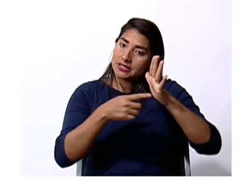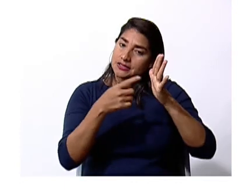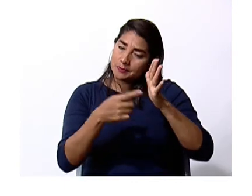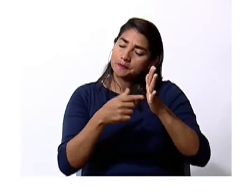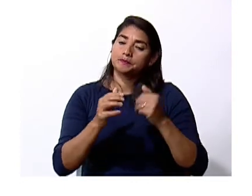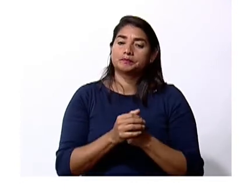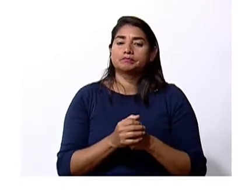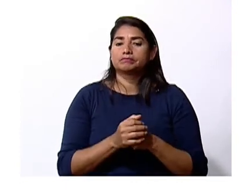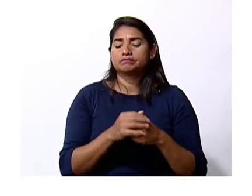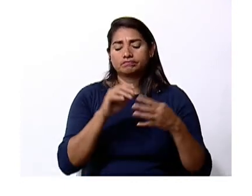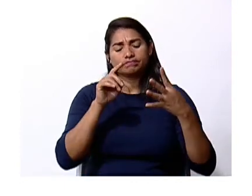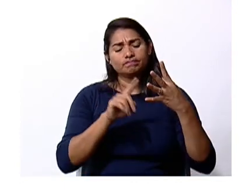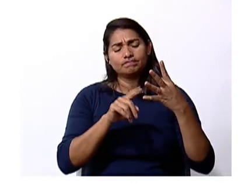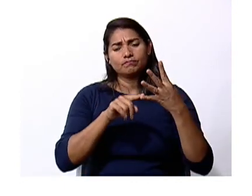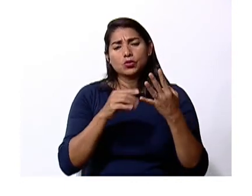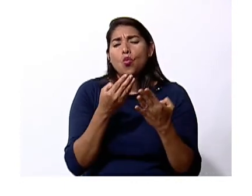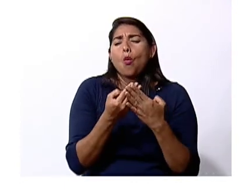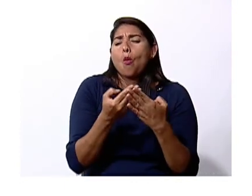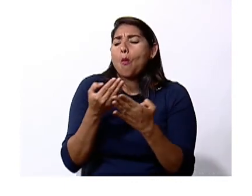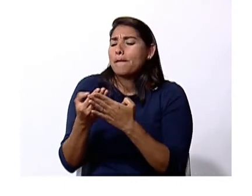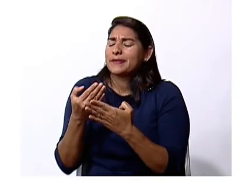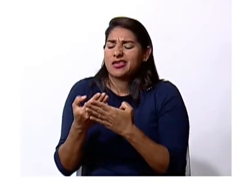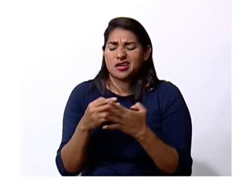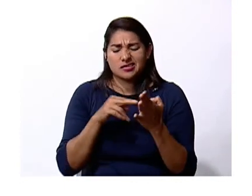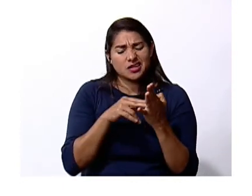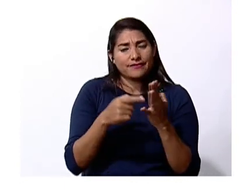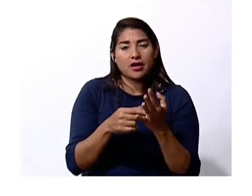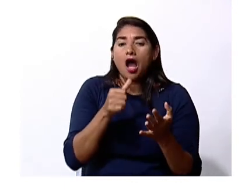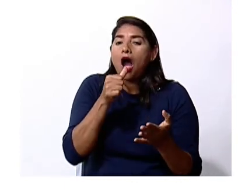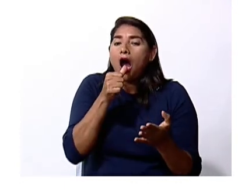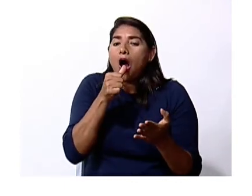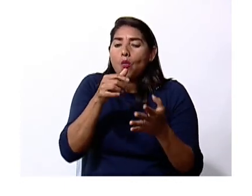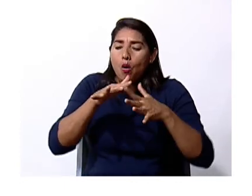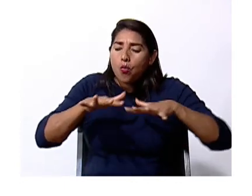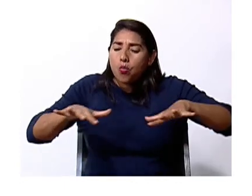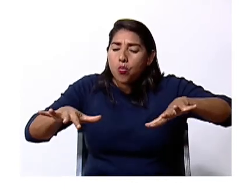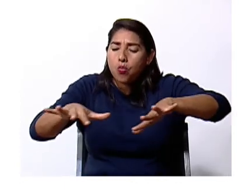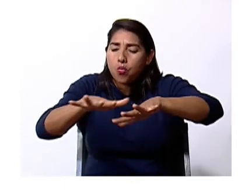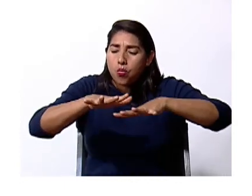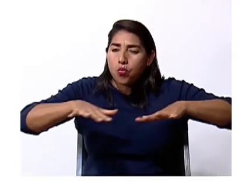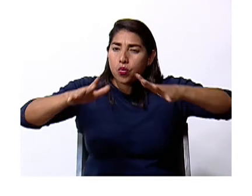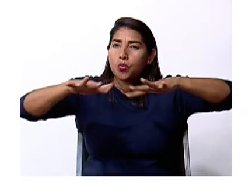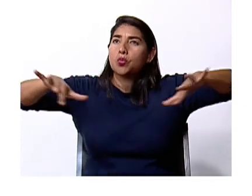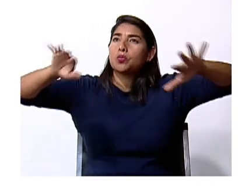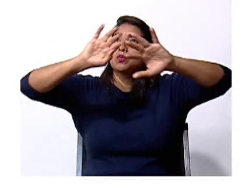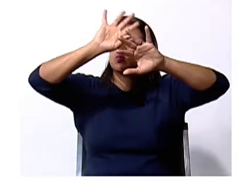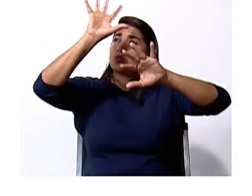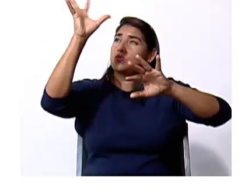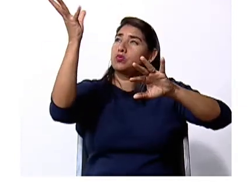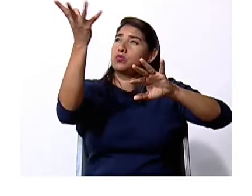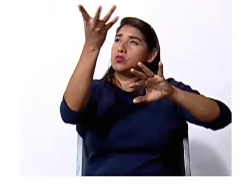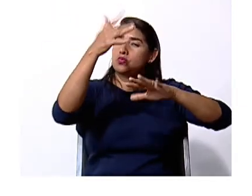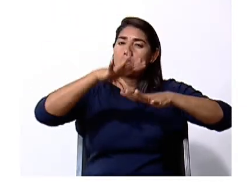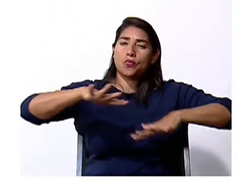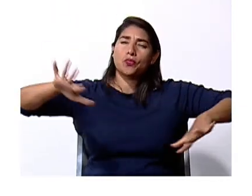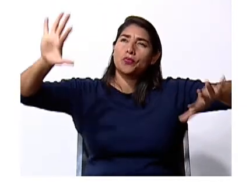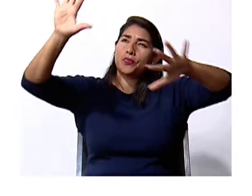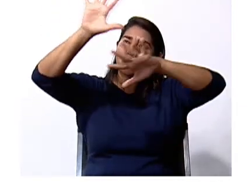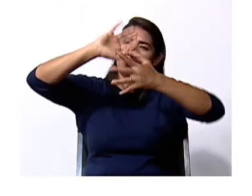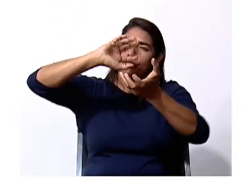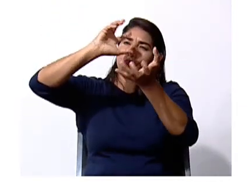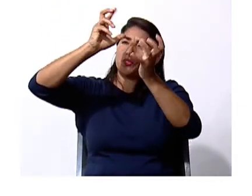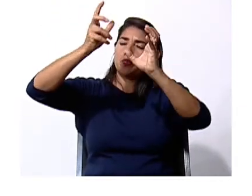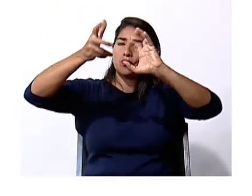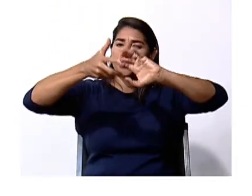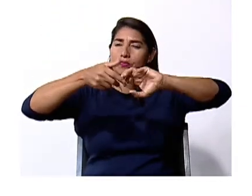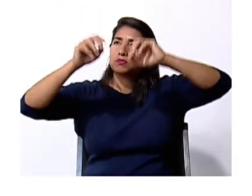y la humedad es el agua que hay en la atmósfera que esa ¿cómo se convierte? pues se